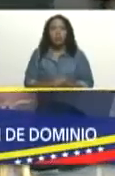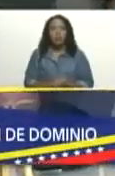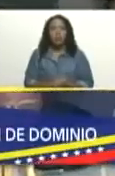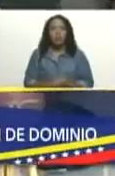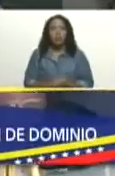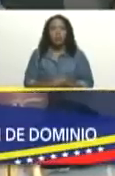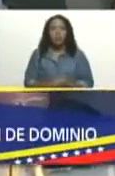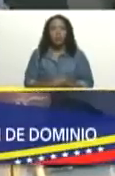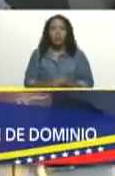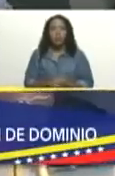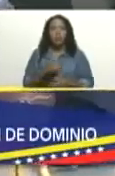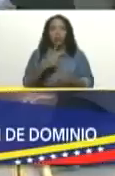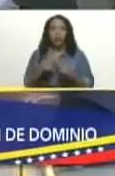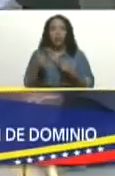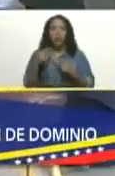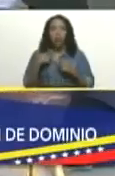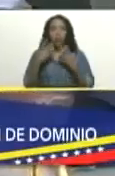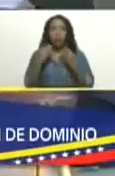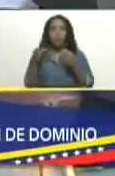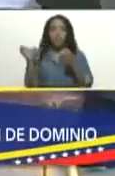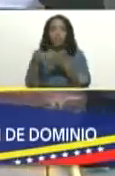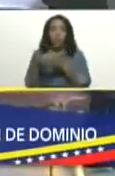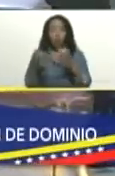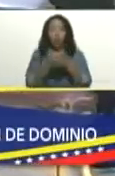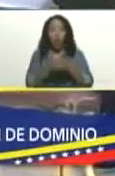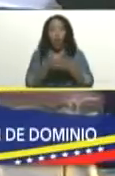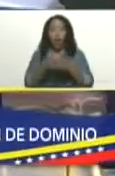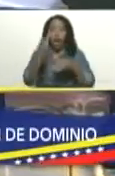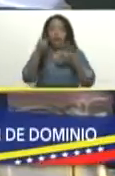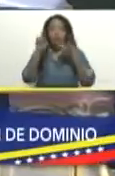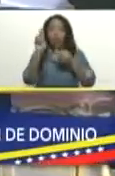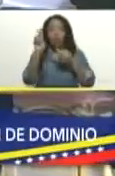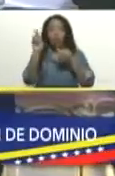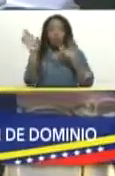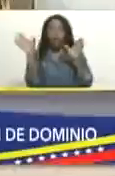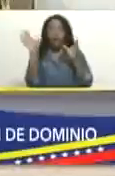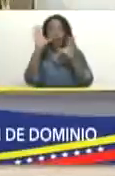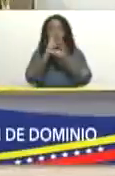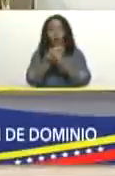Pero me metí un poco en reuniones como hasta las 12 de la noche, ¿verdad, vicepresidenta?